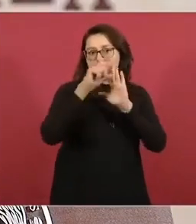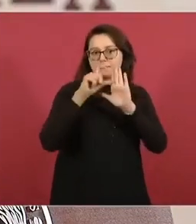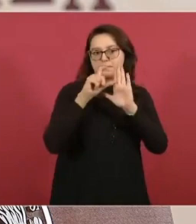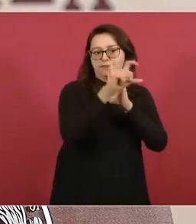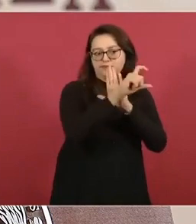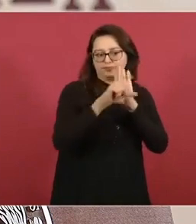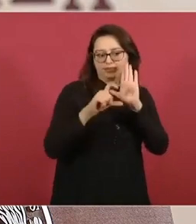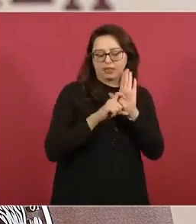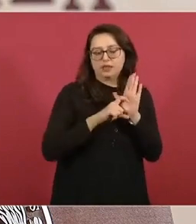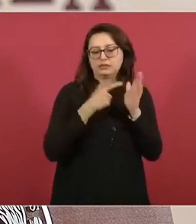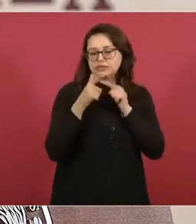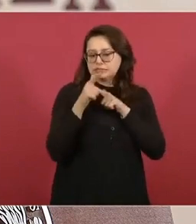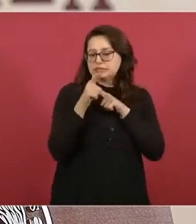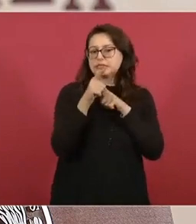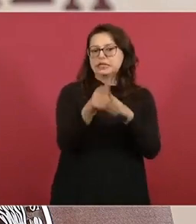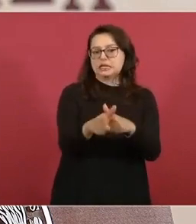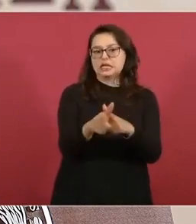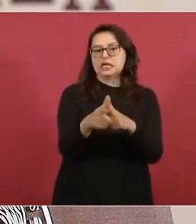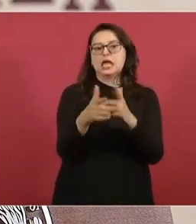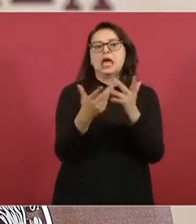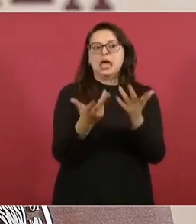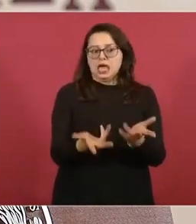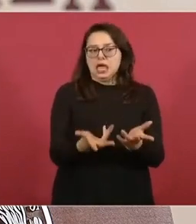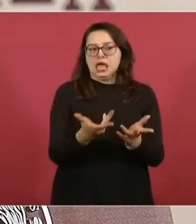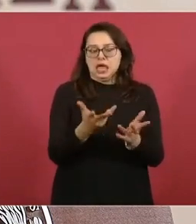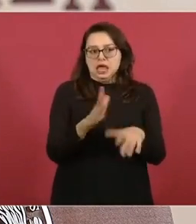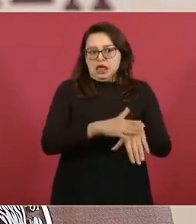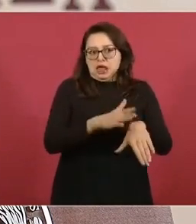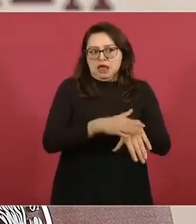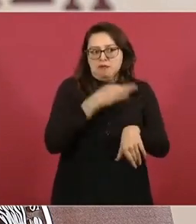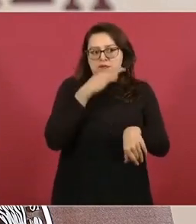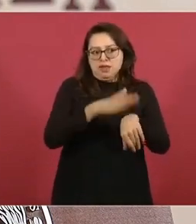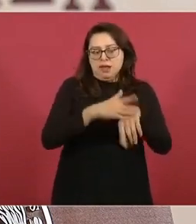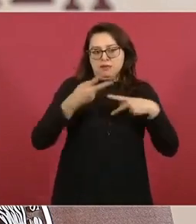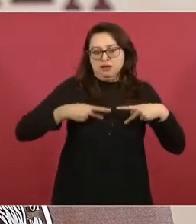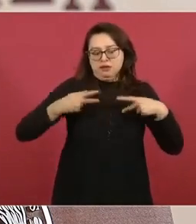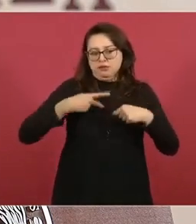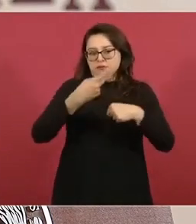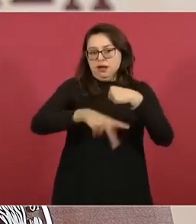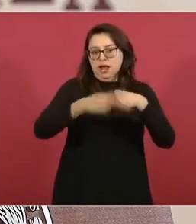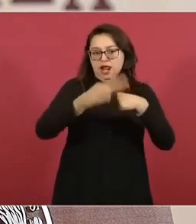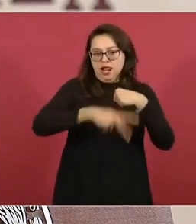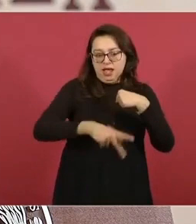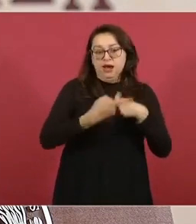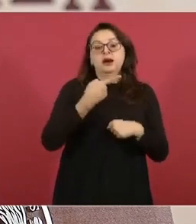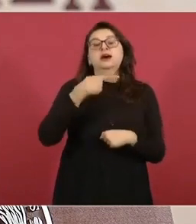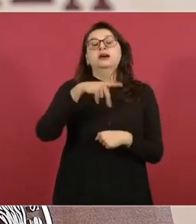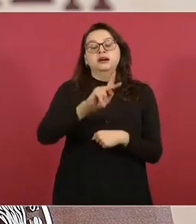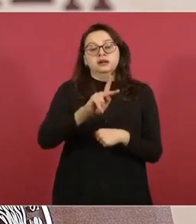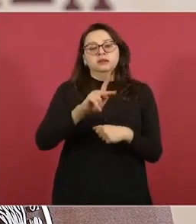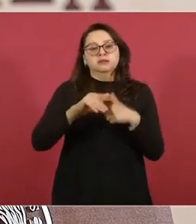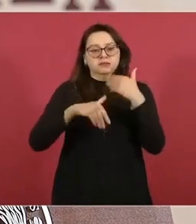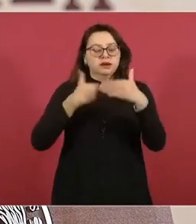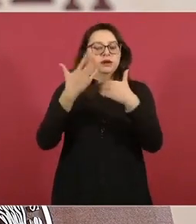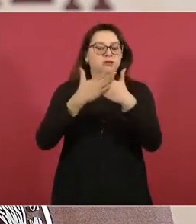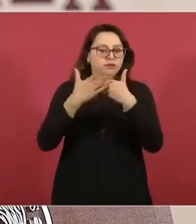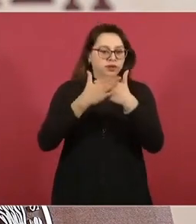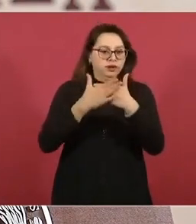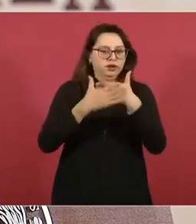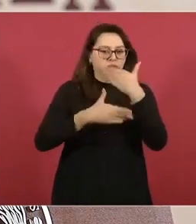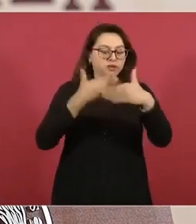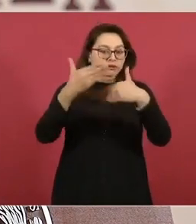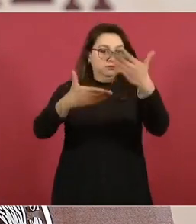grasas trans que es importante advertirle a las personas pero no necesariamente estarían